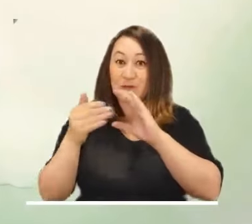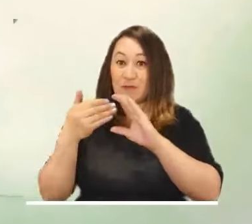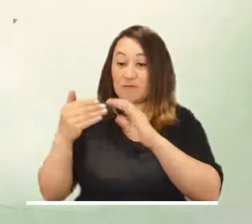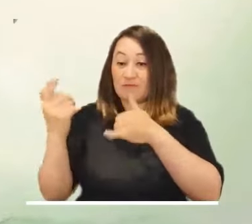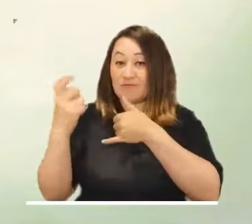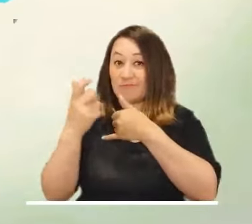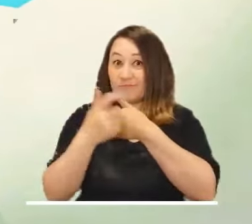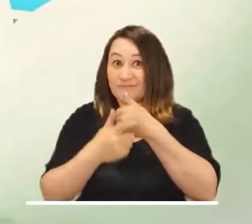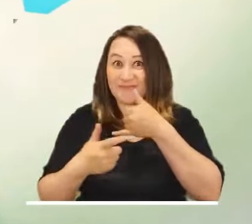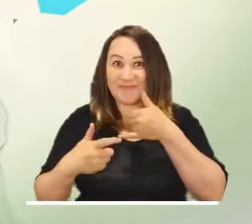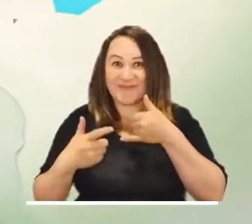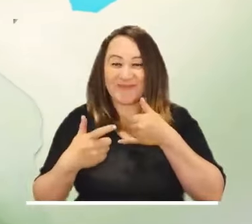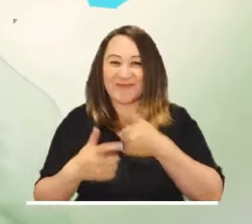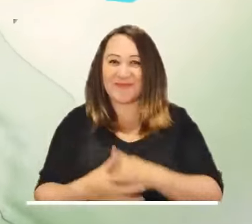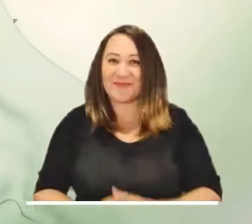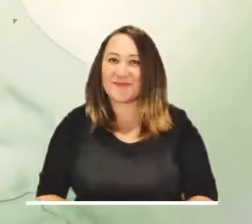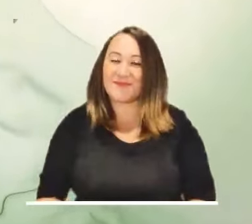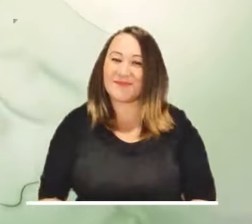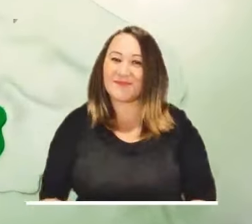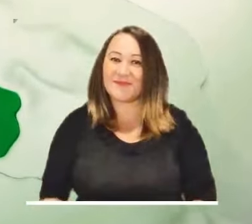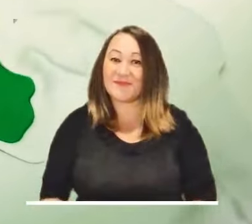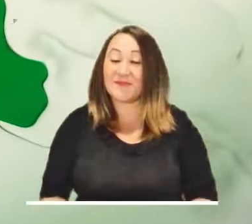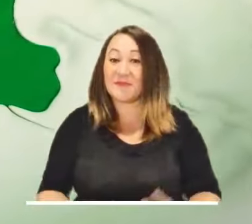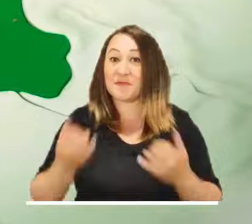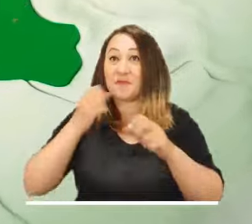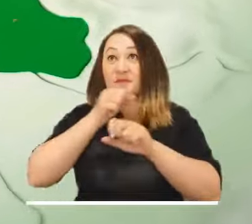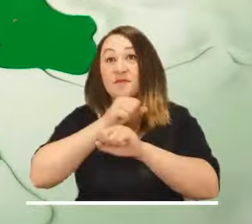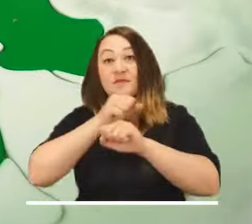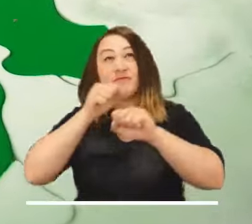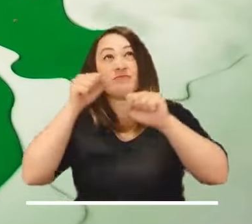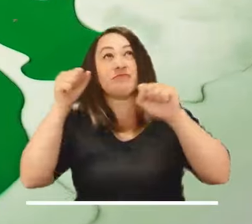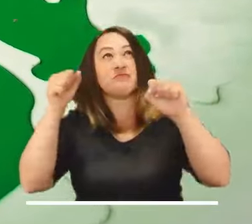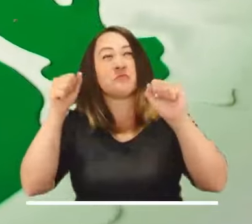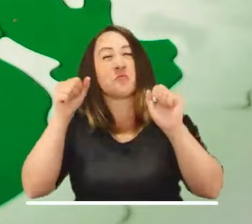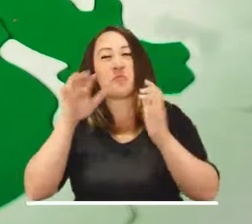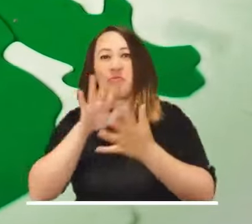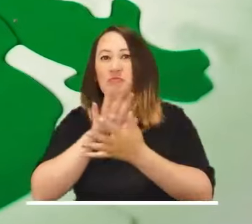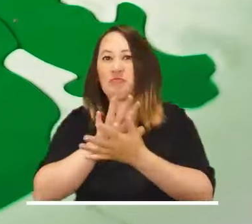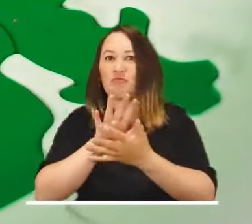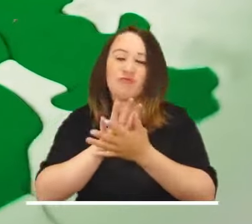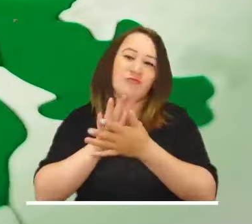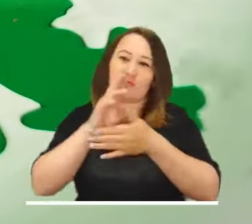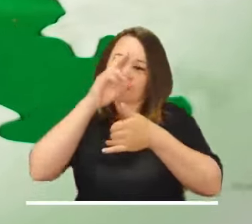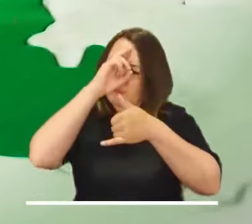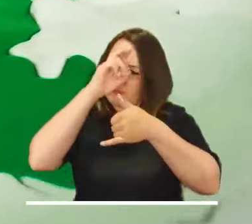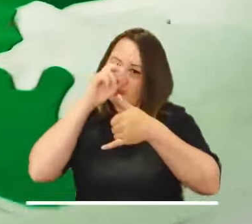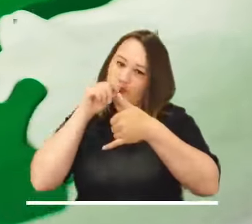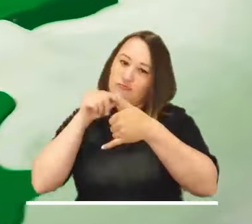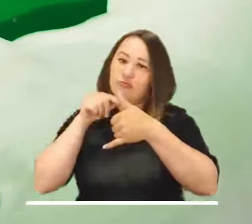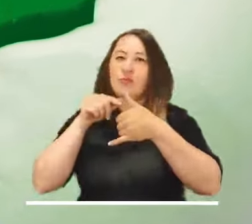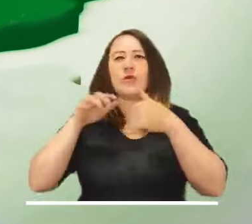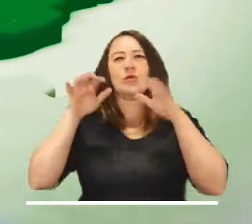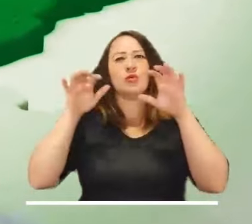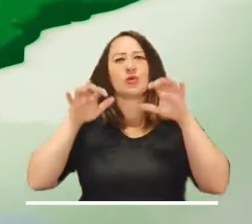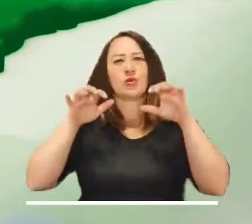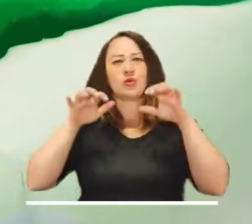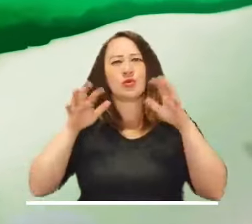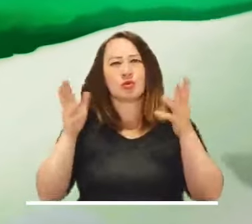Un despertar tranquilo se prevé en el norte, salvo por las lluvias previstas en el sur de Bolívar y de Cesar.